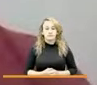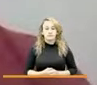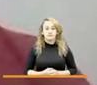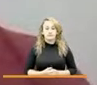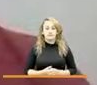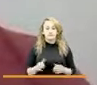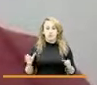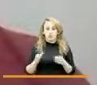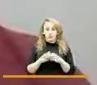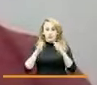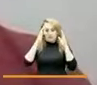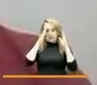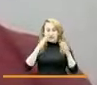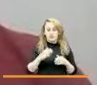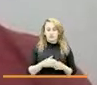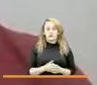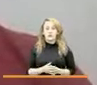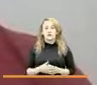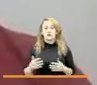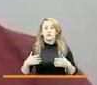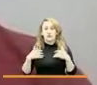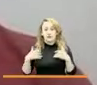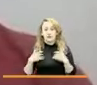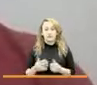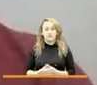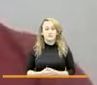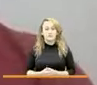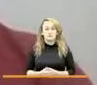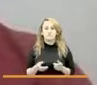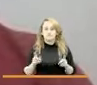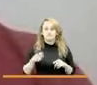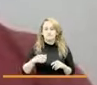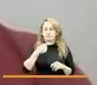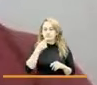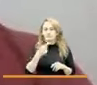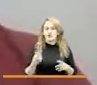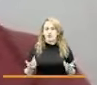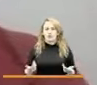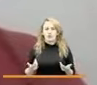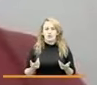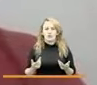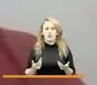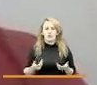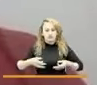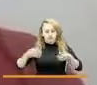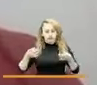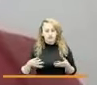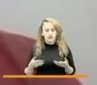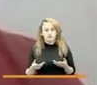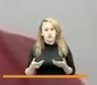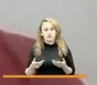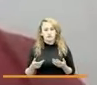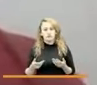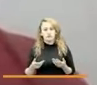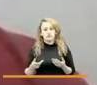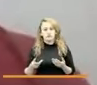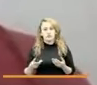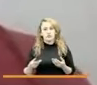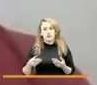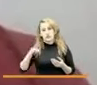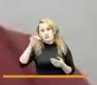para la atención a las víctimas decirles que por lo menos bueno hemos tenido aquí desde dotaciones al hospital